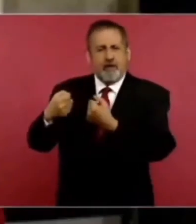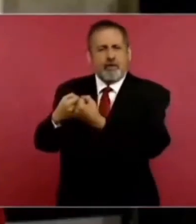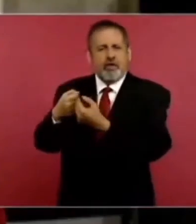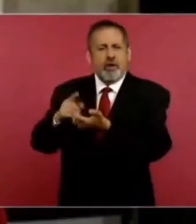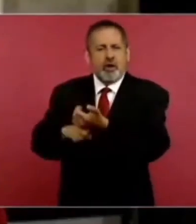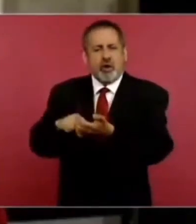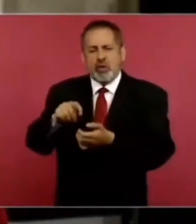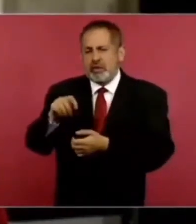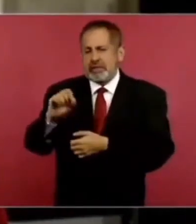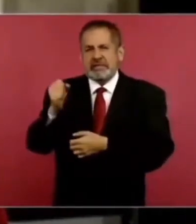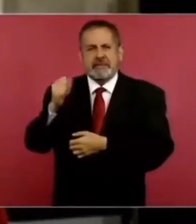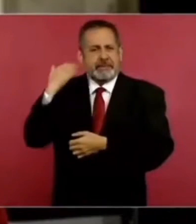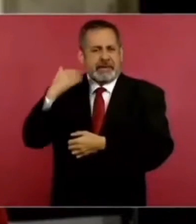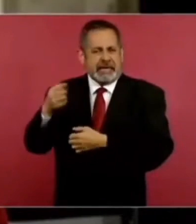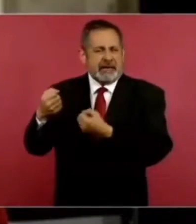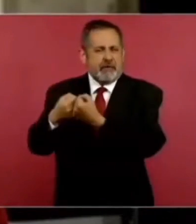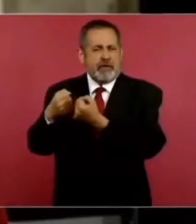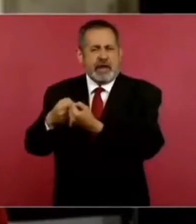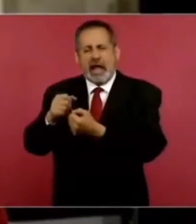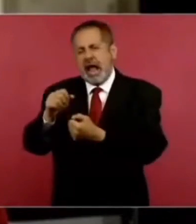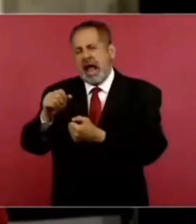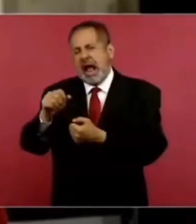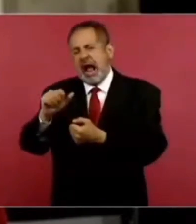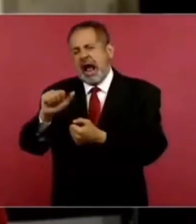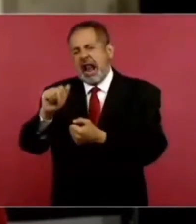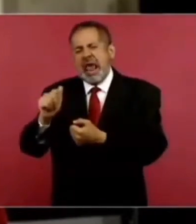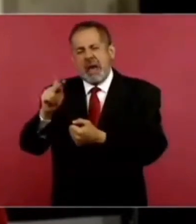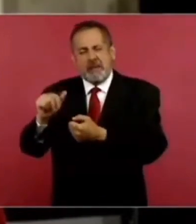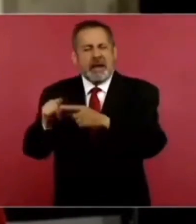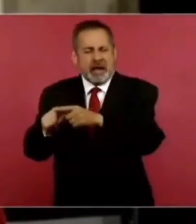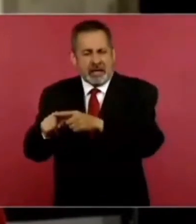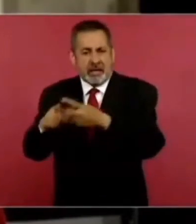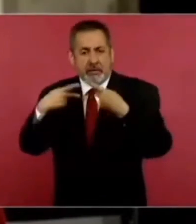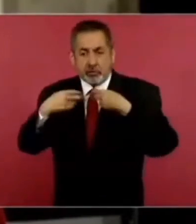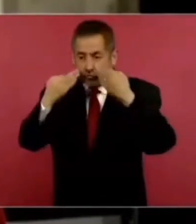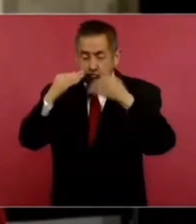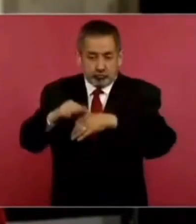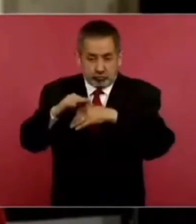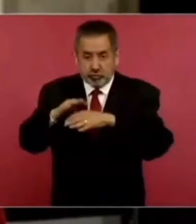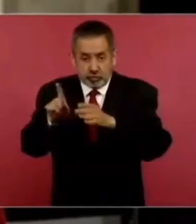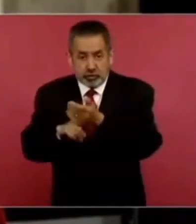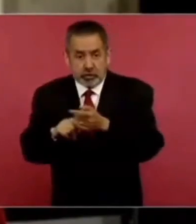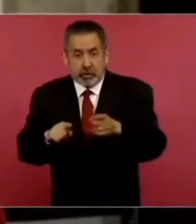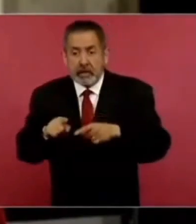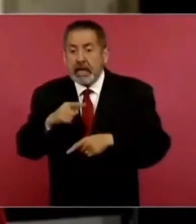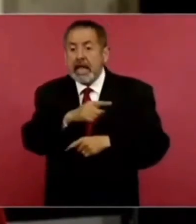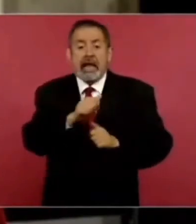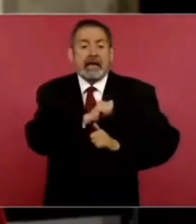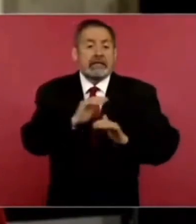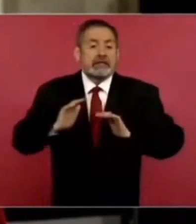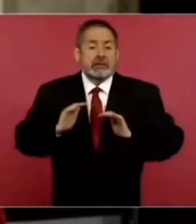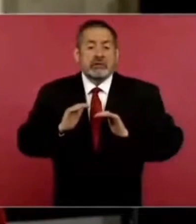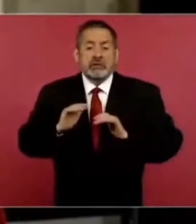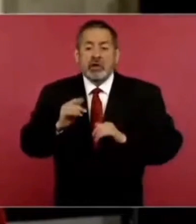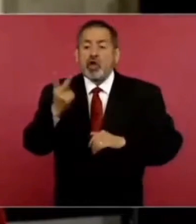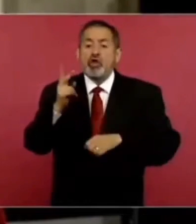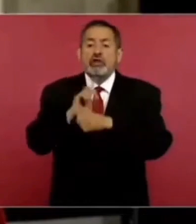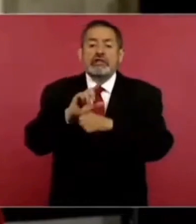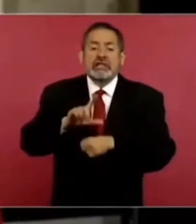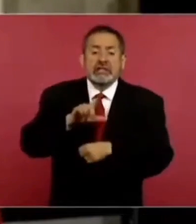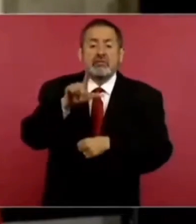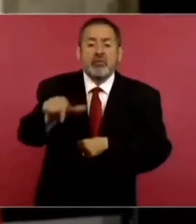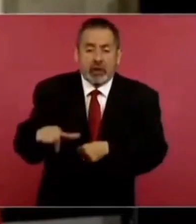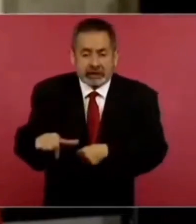con Malapa, en septiembre pasado, los pobladores en los testimonios dicen, el Ejército llegó dos días después